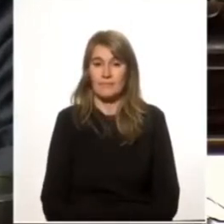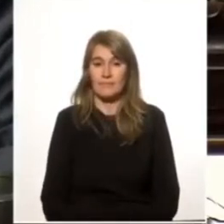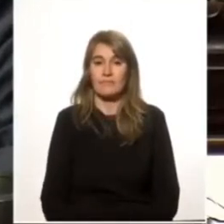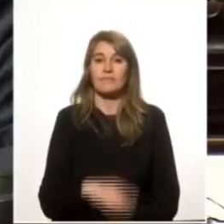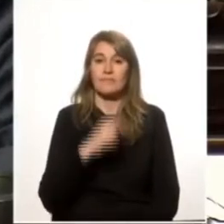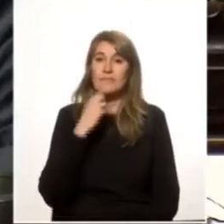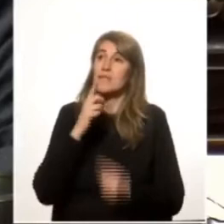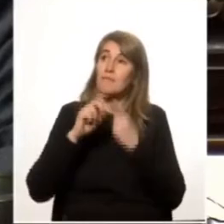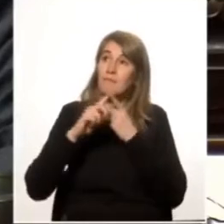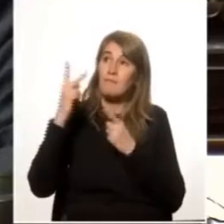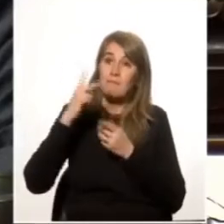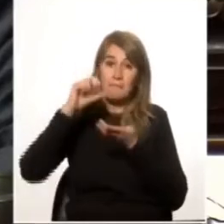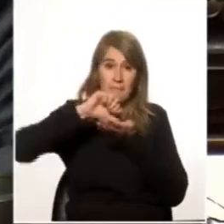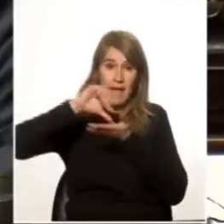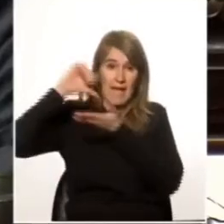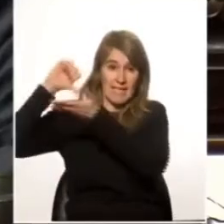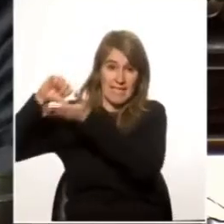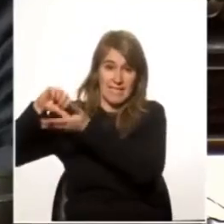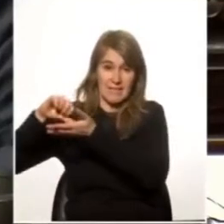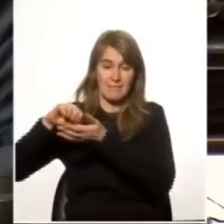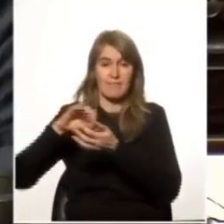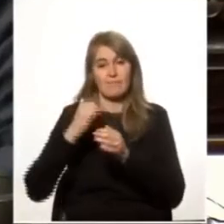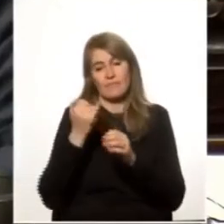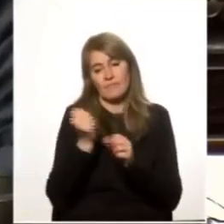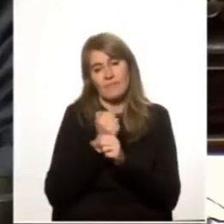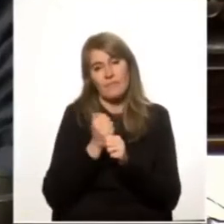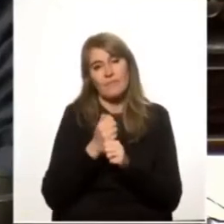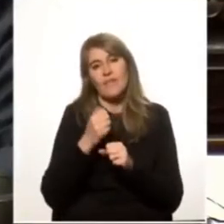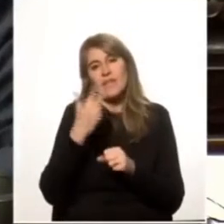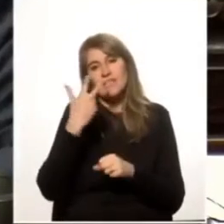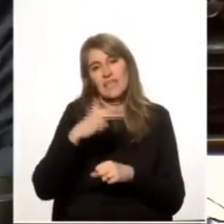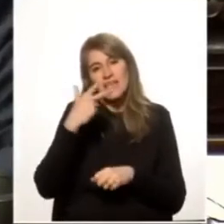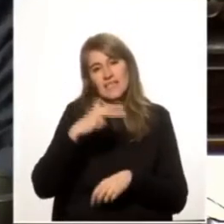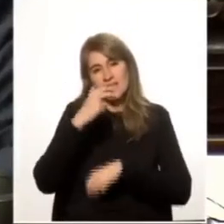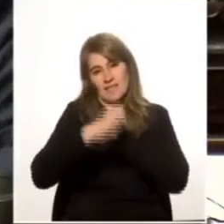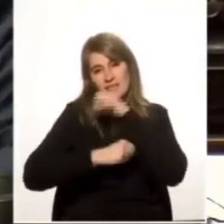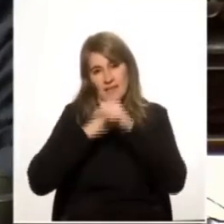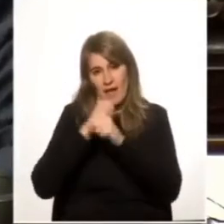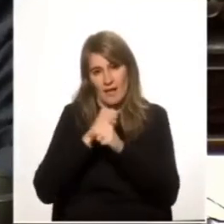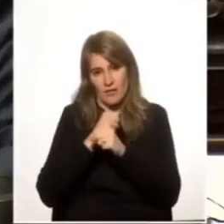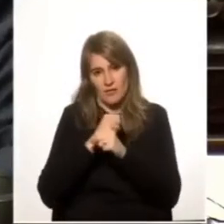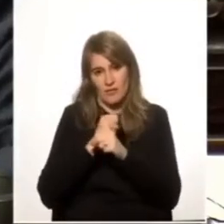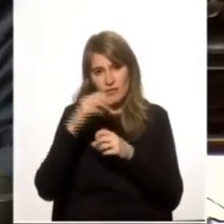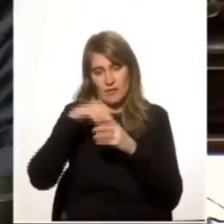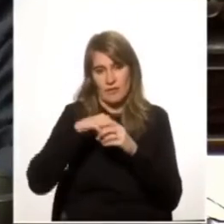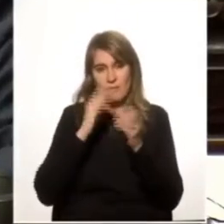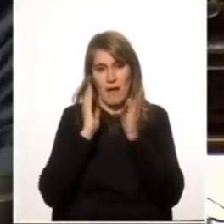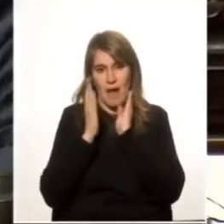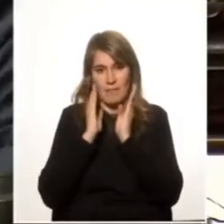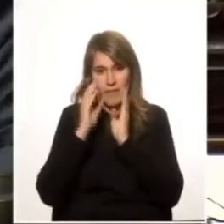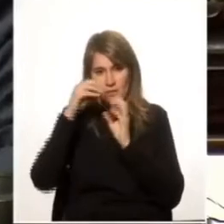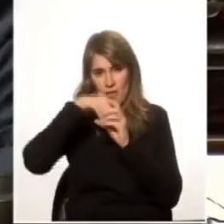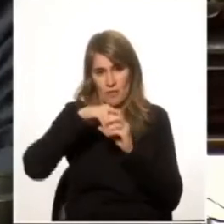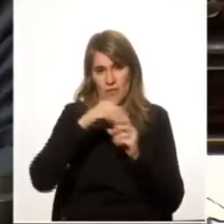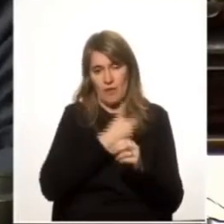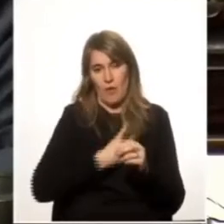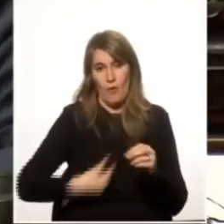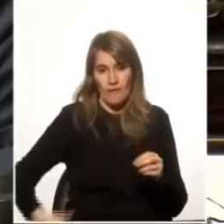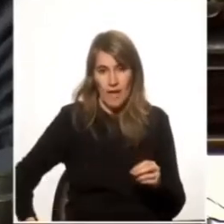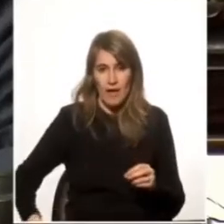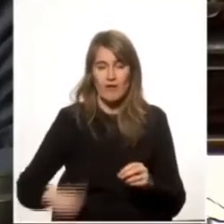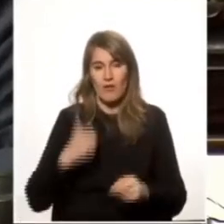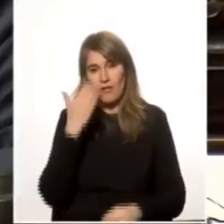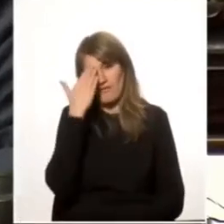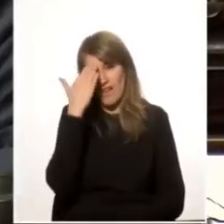ratificado por este Parlamento en 13 años de gobierno del Frente